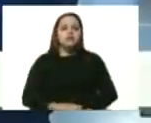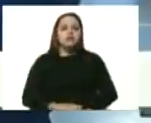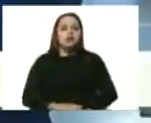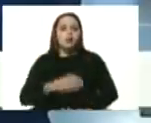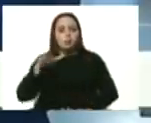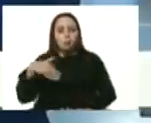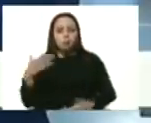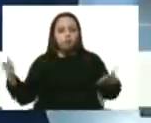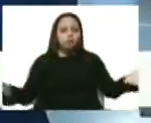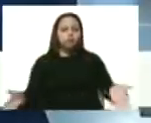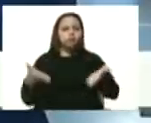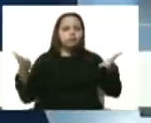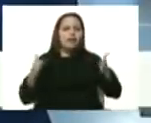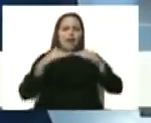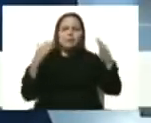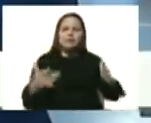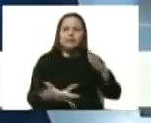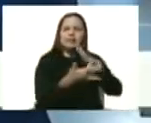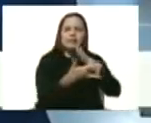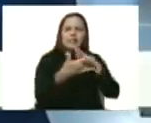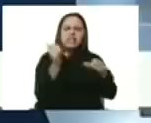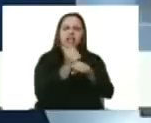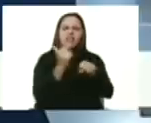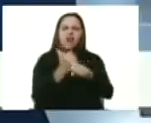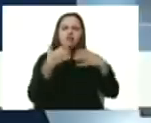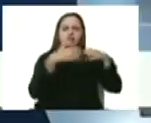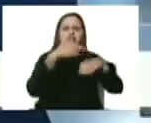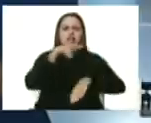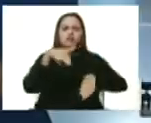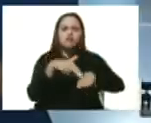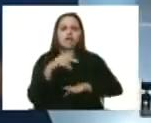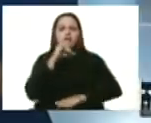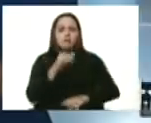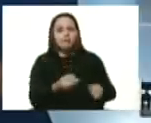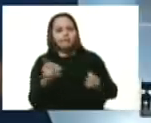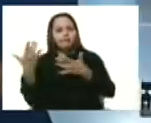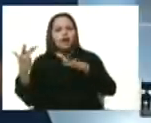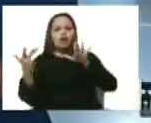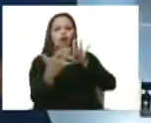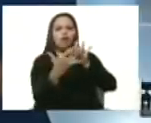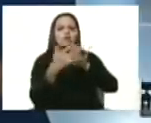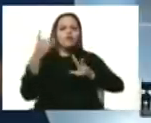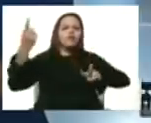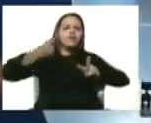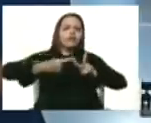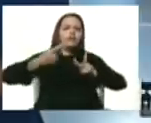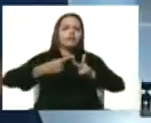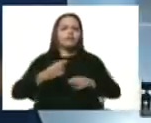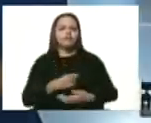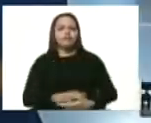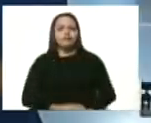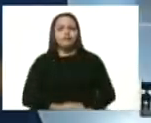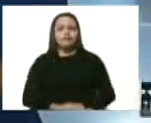impulsar el aparato productivo nacional. Con esta información vamos a retornar el contacto a los estudios de Venezolana de Televisión. Adelante.